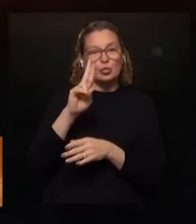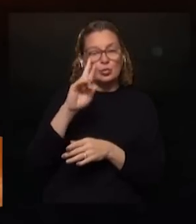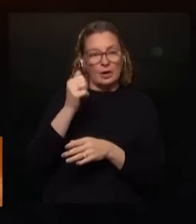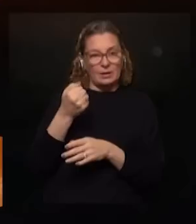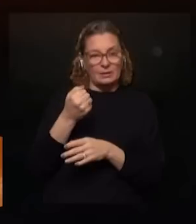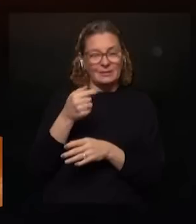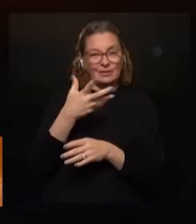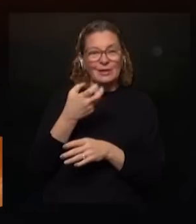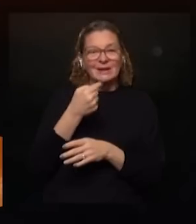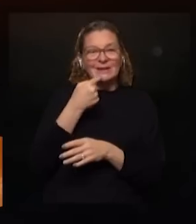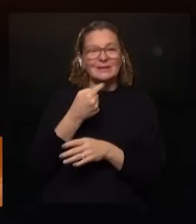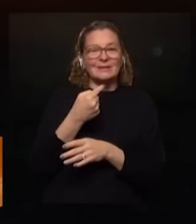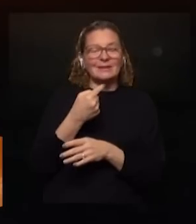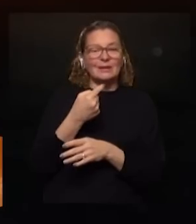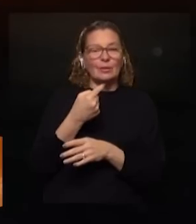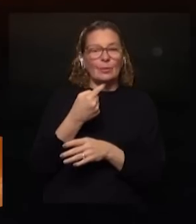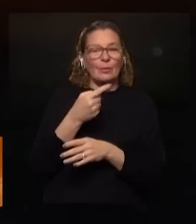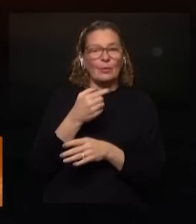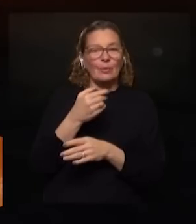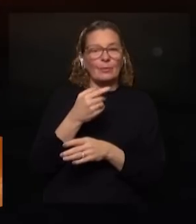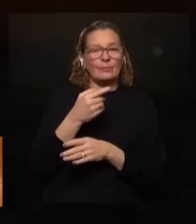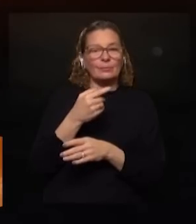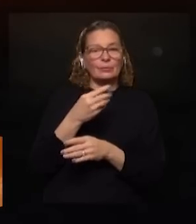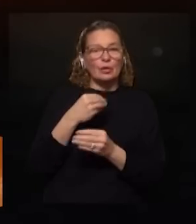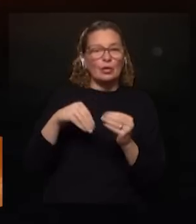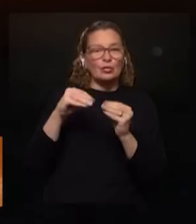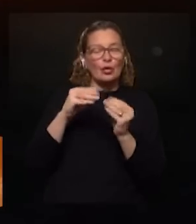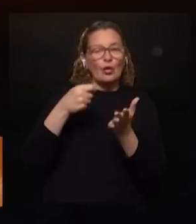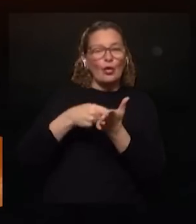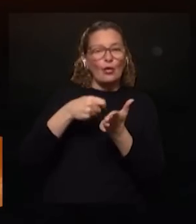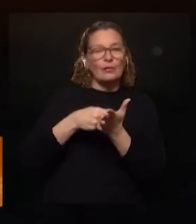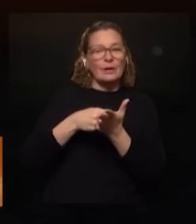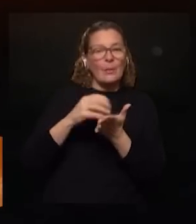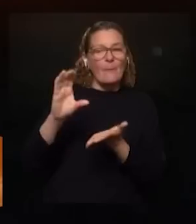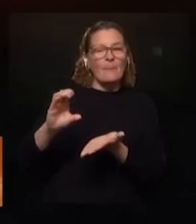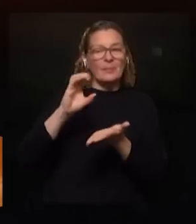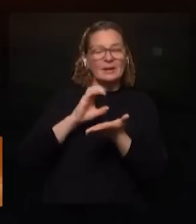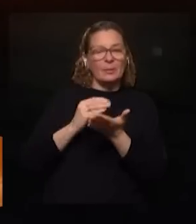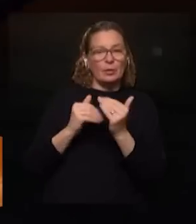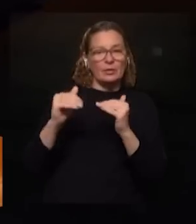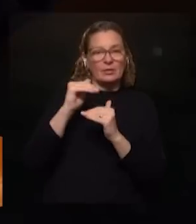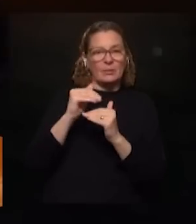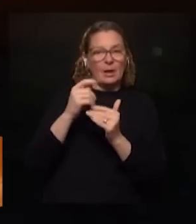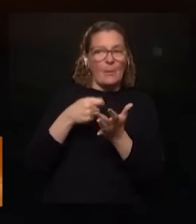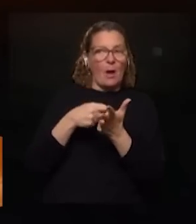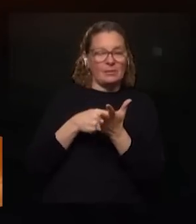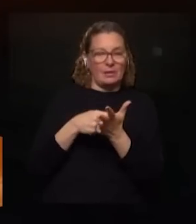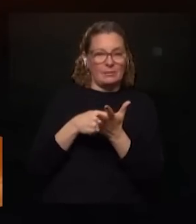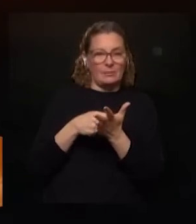la usura es lo que esté por todo lo que se cobre en un préstamo por encima de determinada cantidad